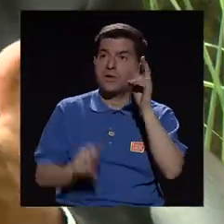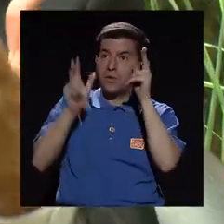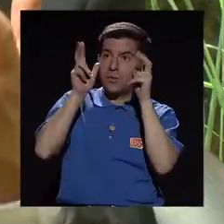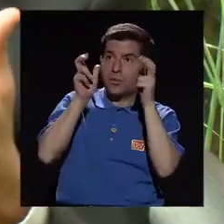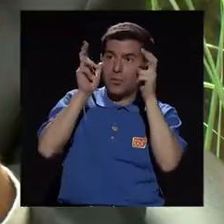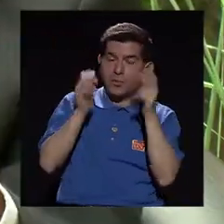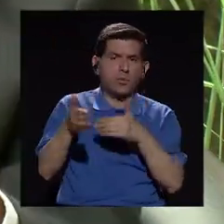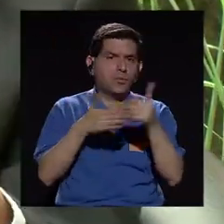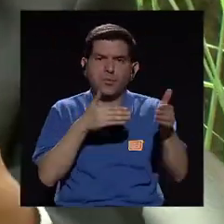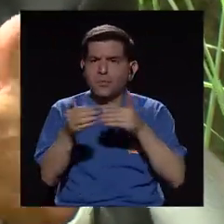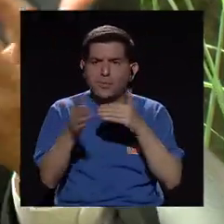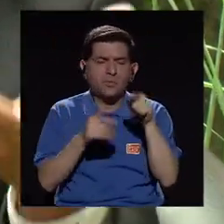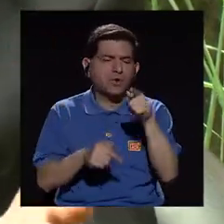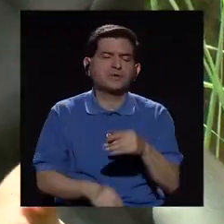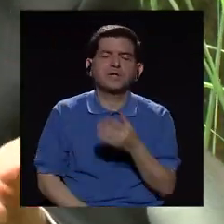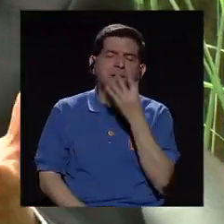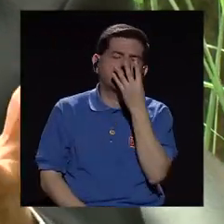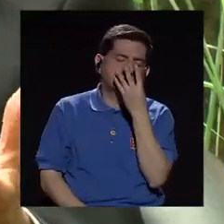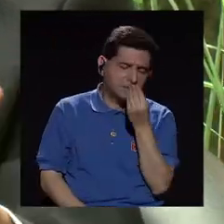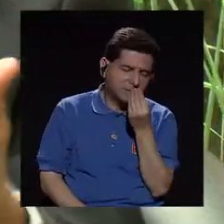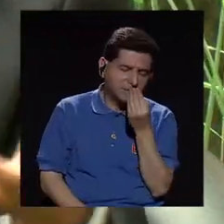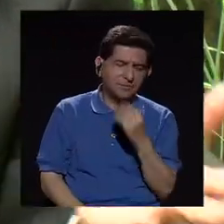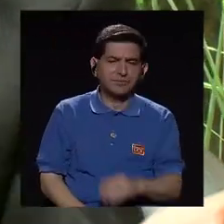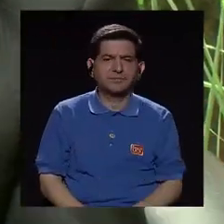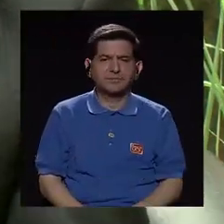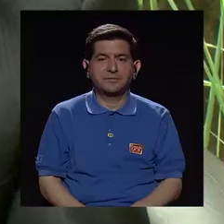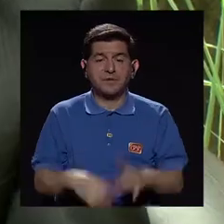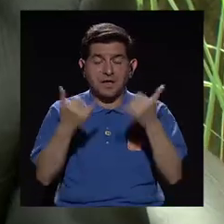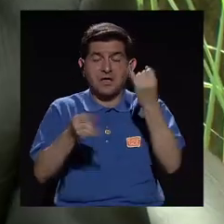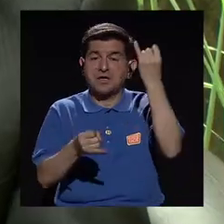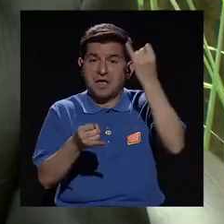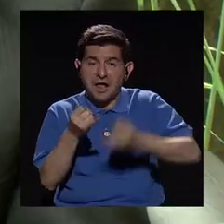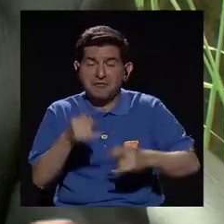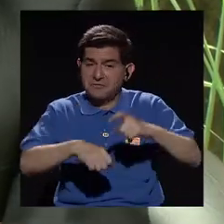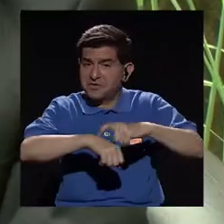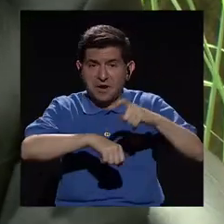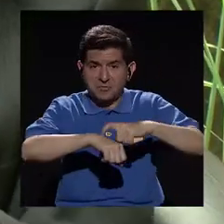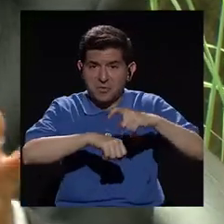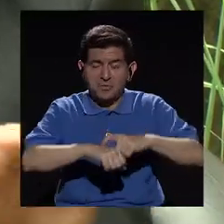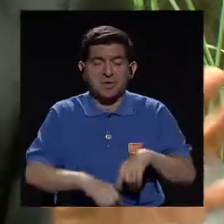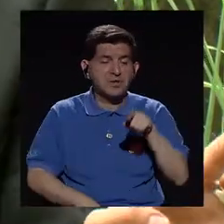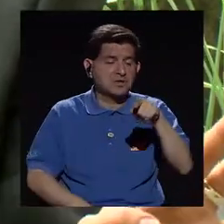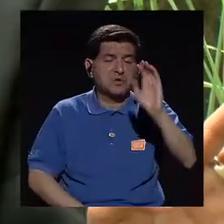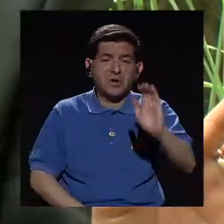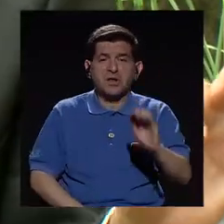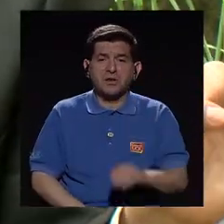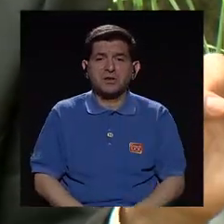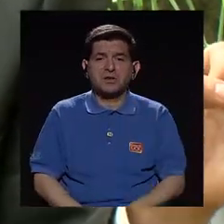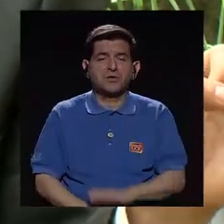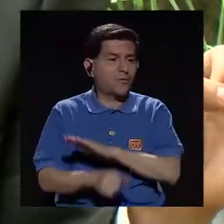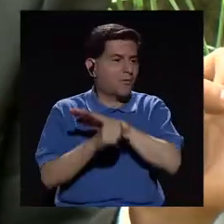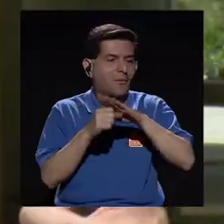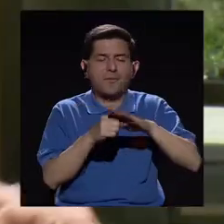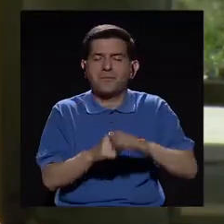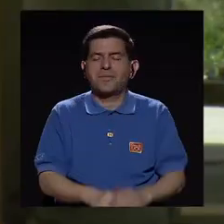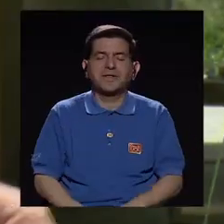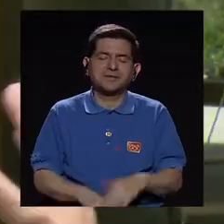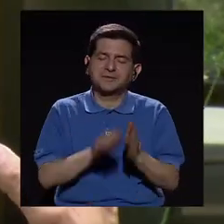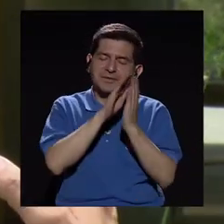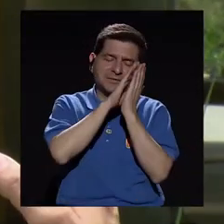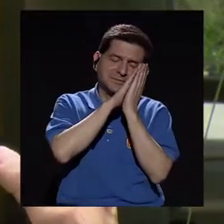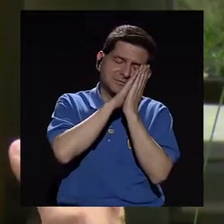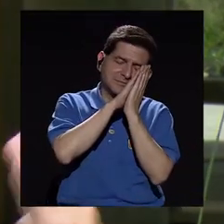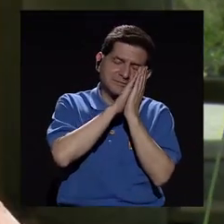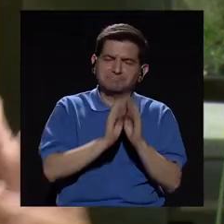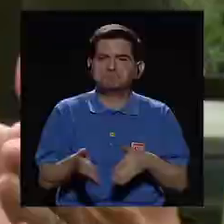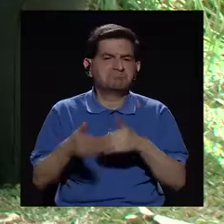importa que la niña o el niño se duerman, y cuando llegamos al punto final del cuento, ya está totalmente ya en el mundo